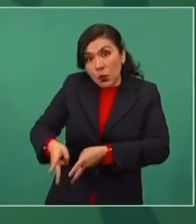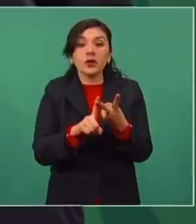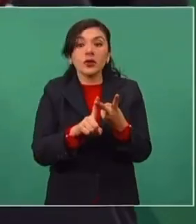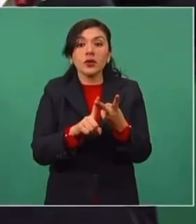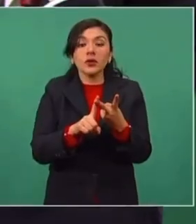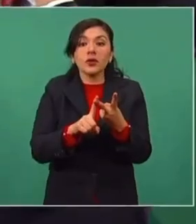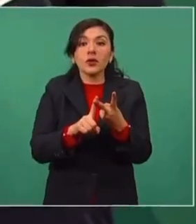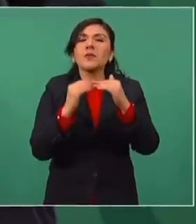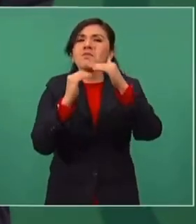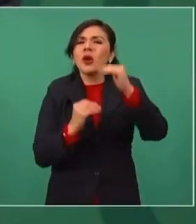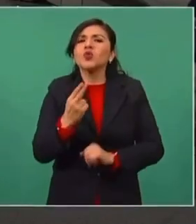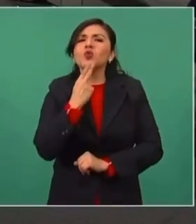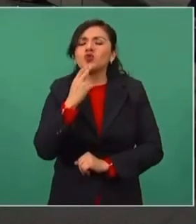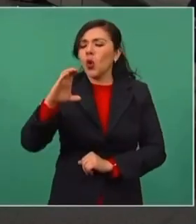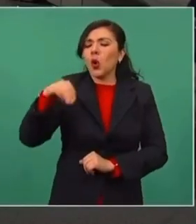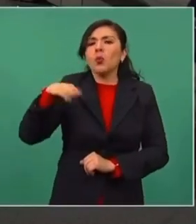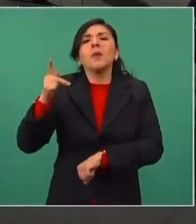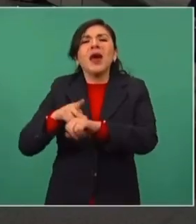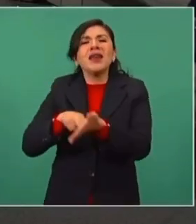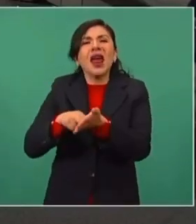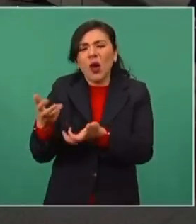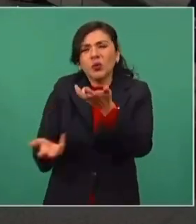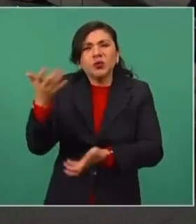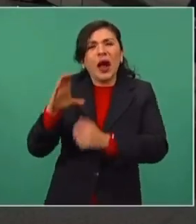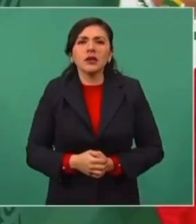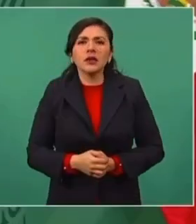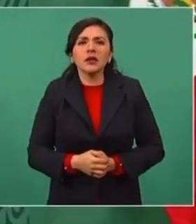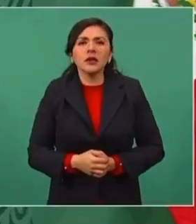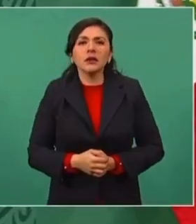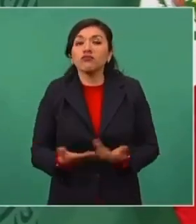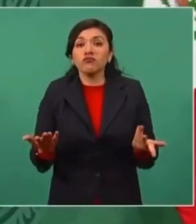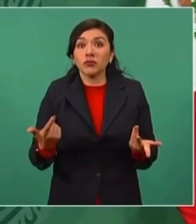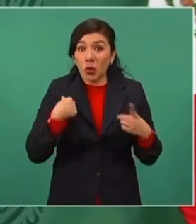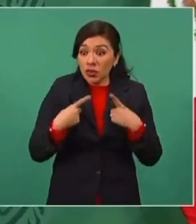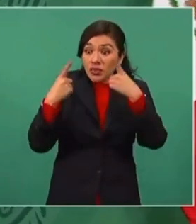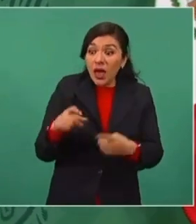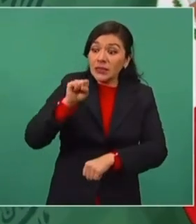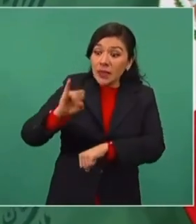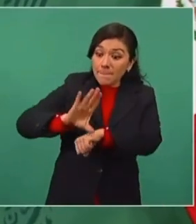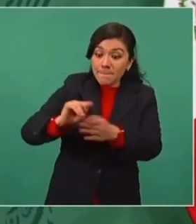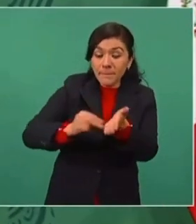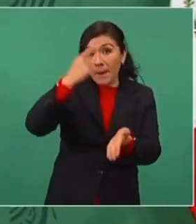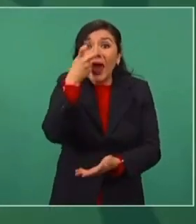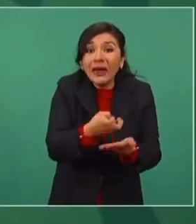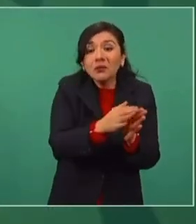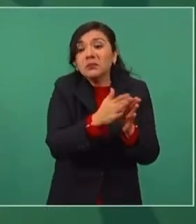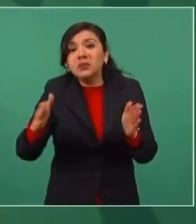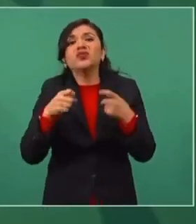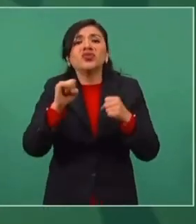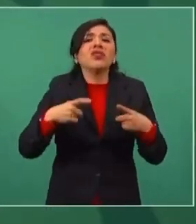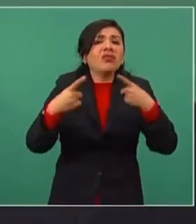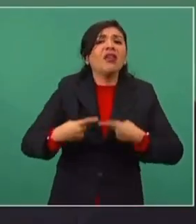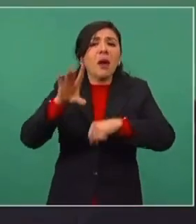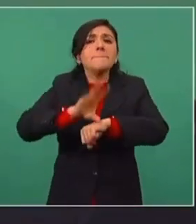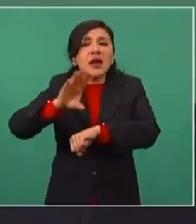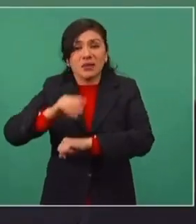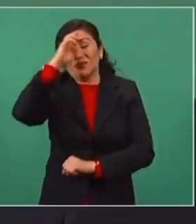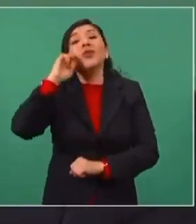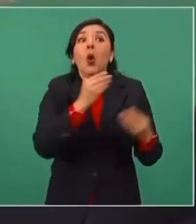Segundo, menos uso de combustóleo y de carbón para la producción de energía eléctrica. No hemos dado concesiones para la explotación minera. Muchos ambientalistas